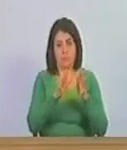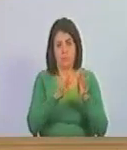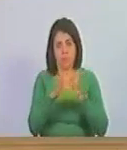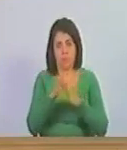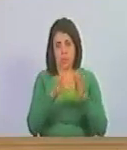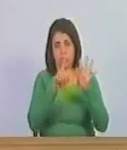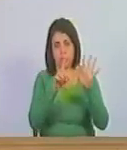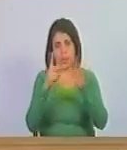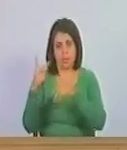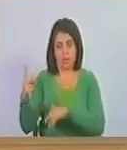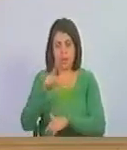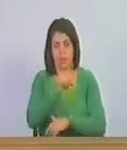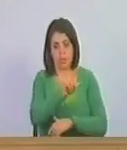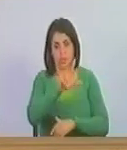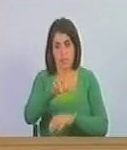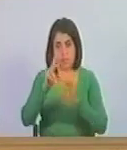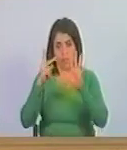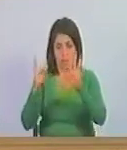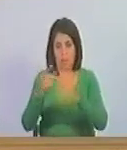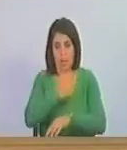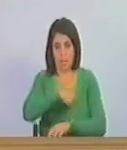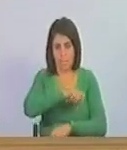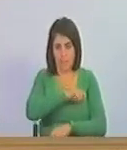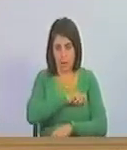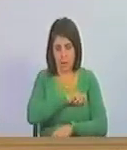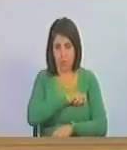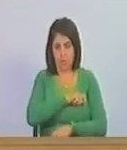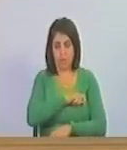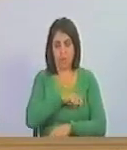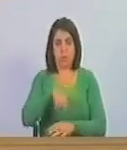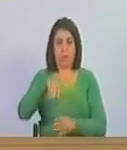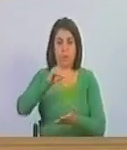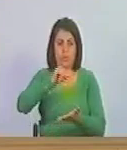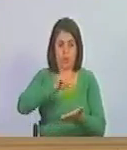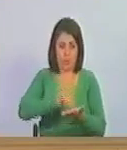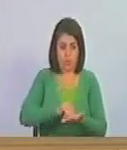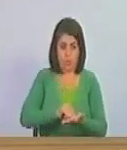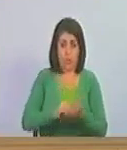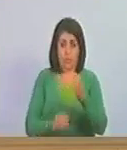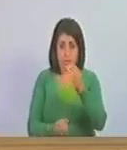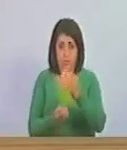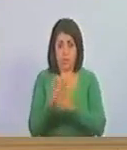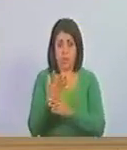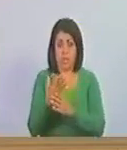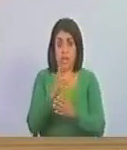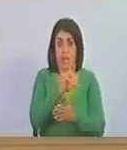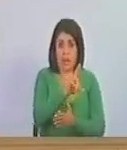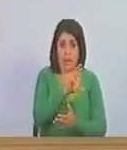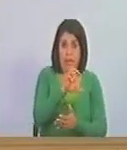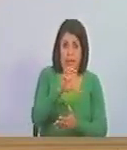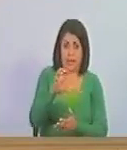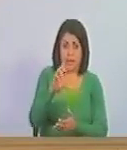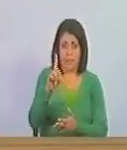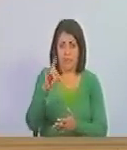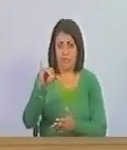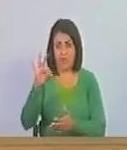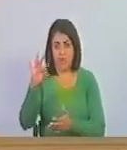con 136 españoles y re-edificó re-edificó-edificó